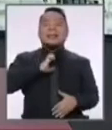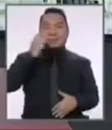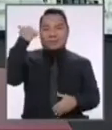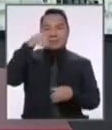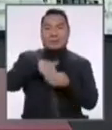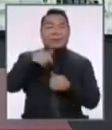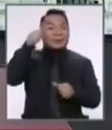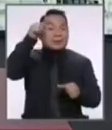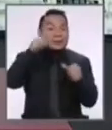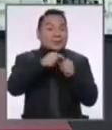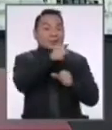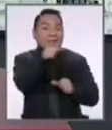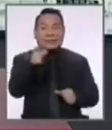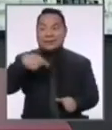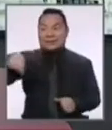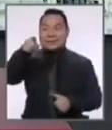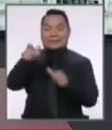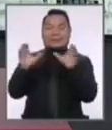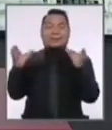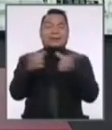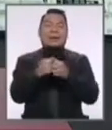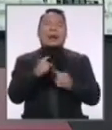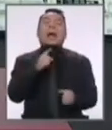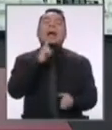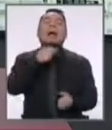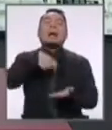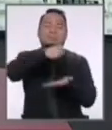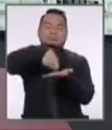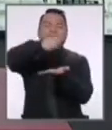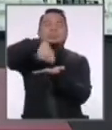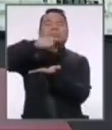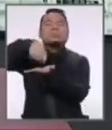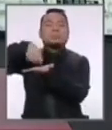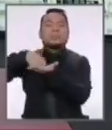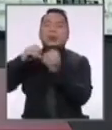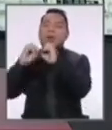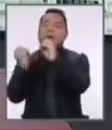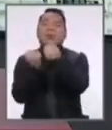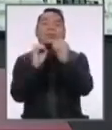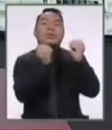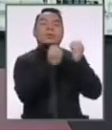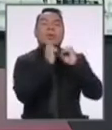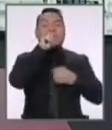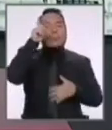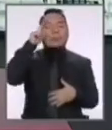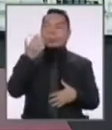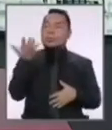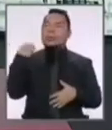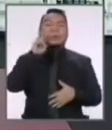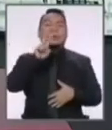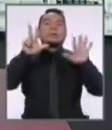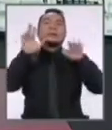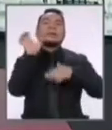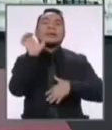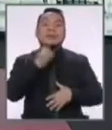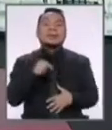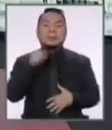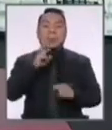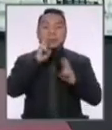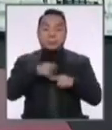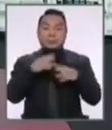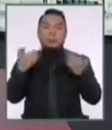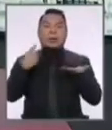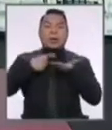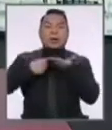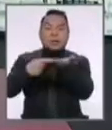recuerdan, se suscribió por las organizaciones políticas el último 28 de enero. Fue el resultado